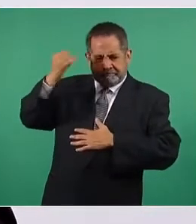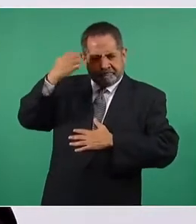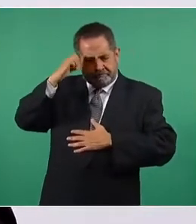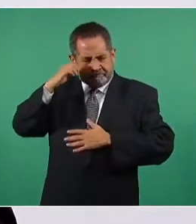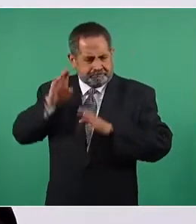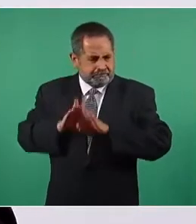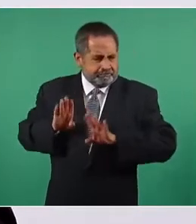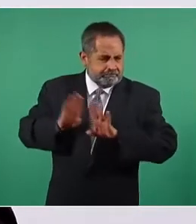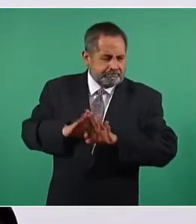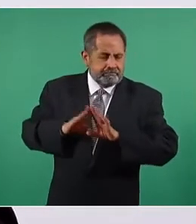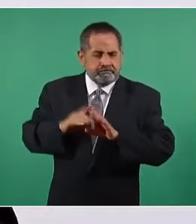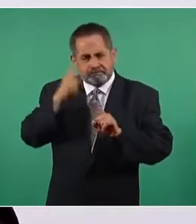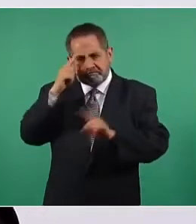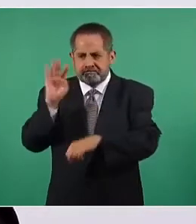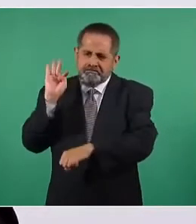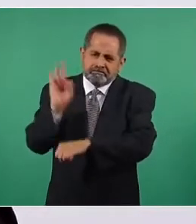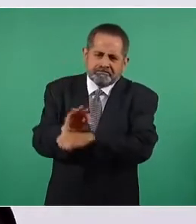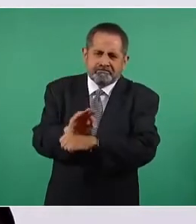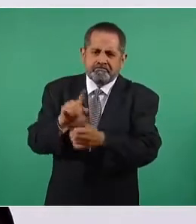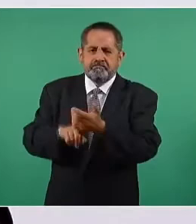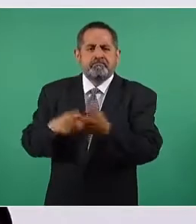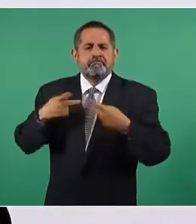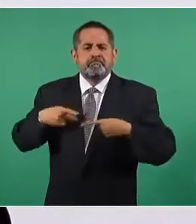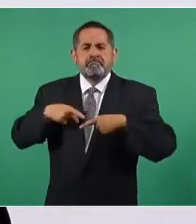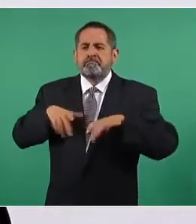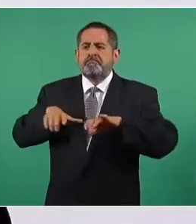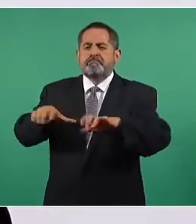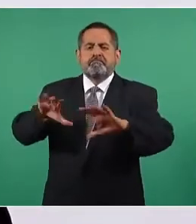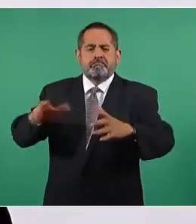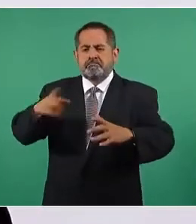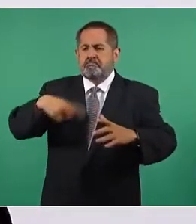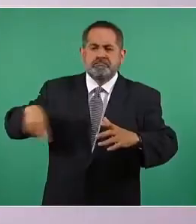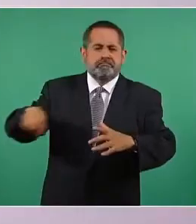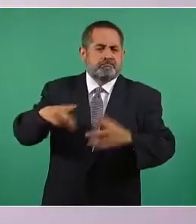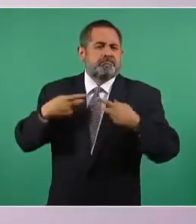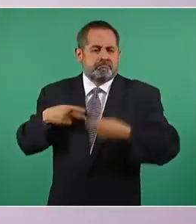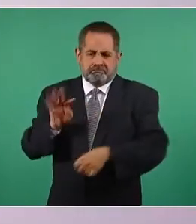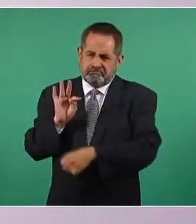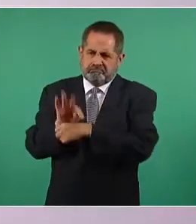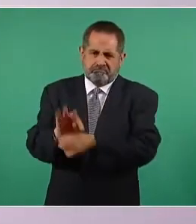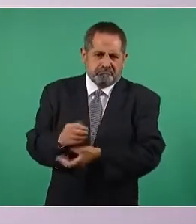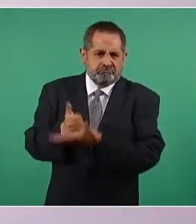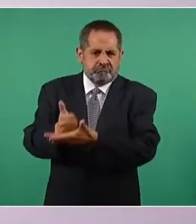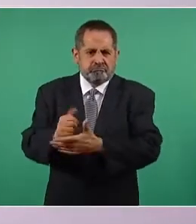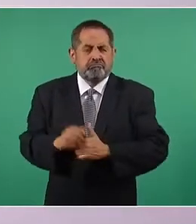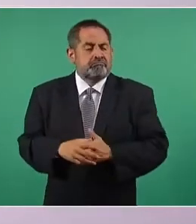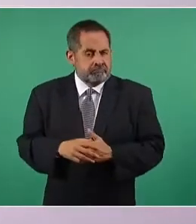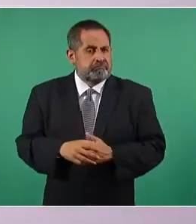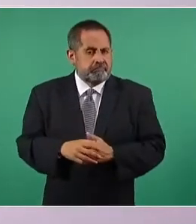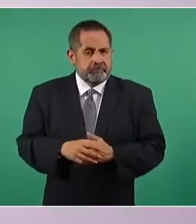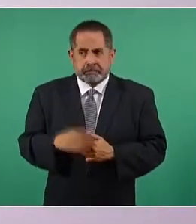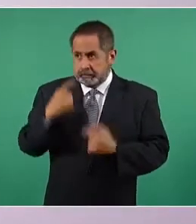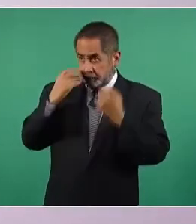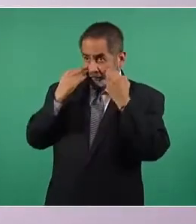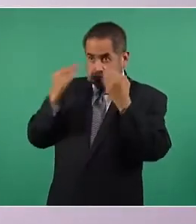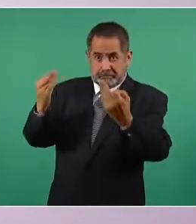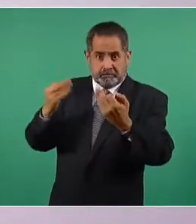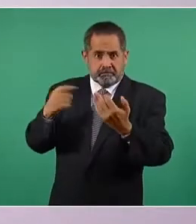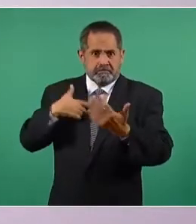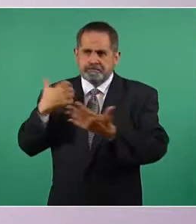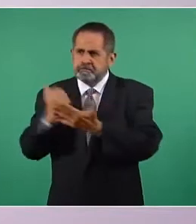trabajo en beneficio del pueblo y de la nación. Los logros están a la vista.